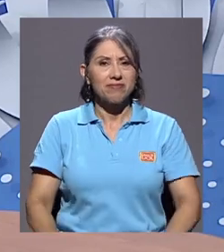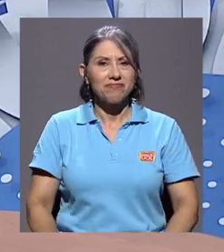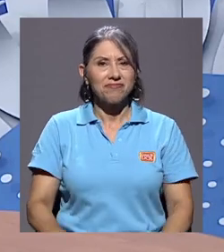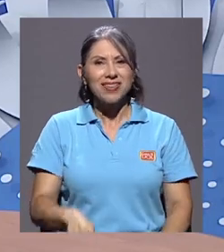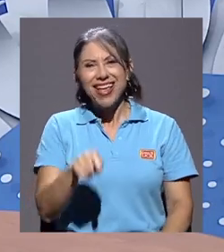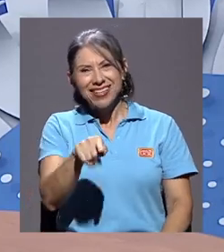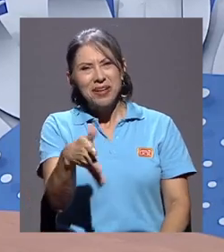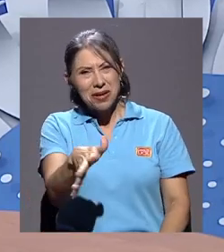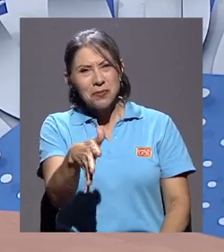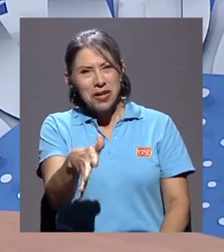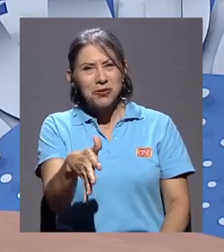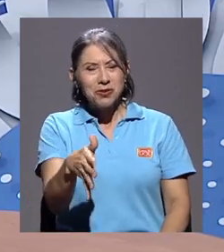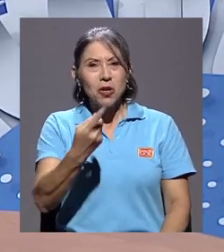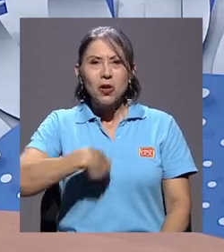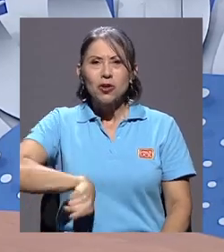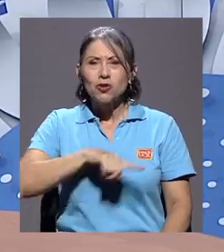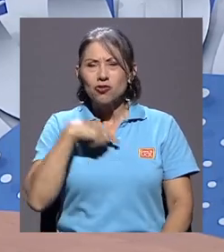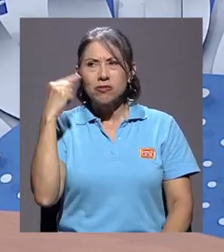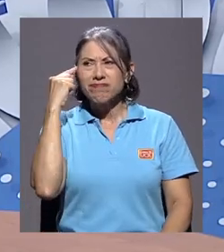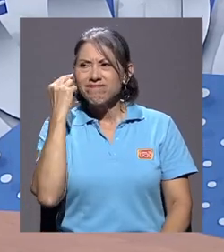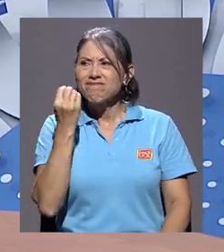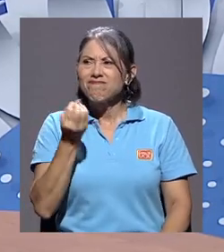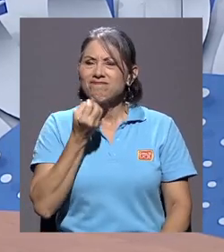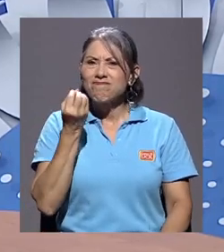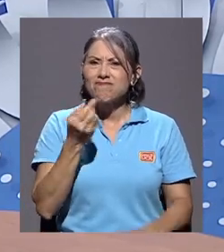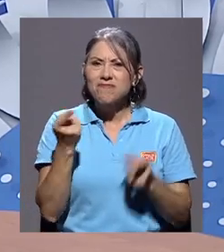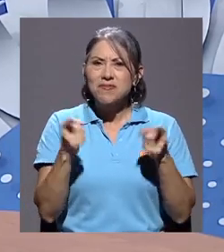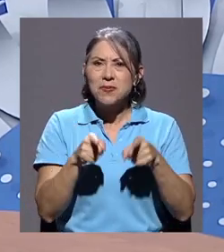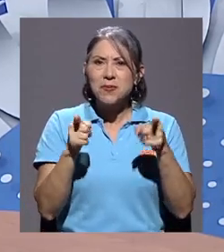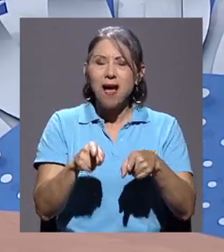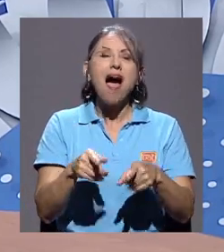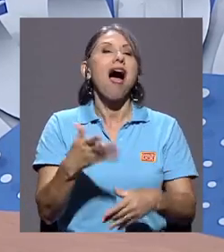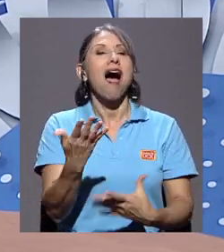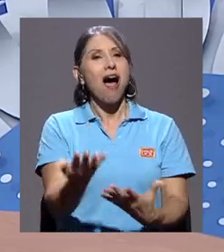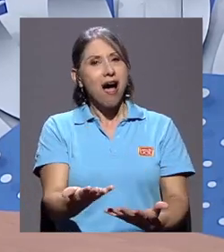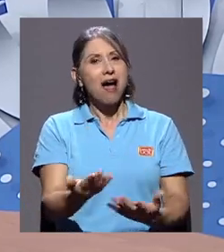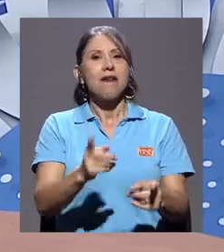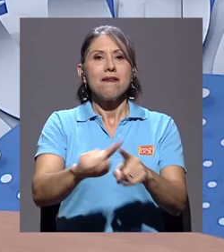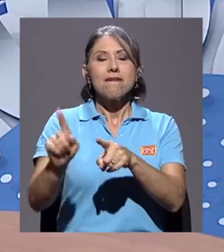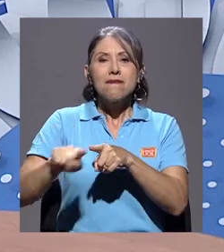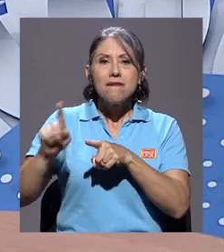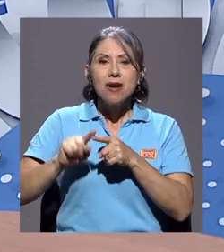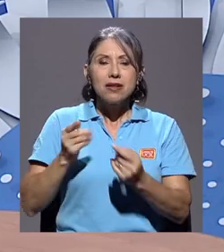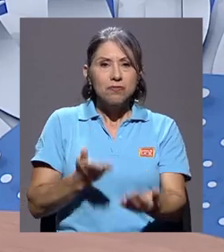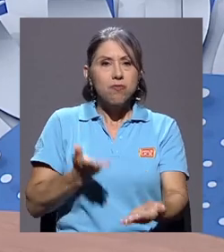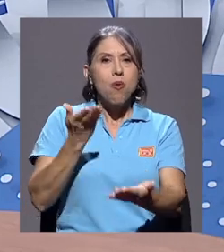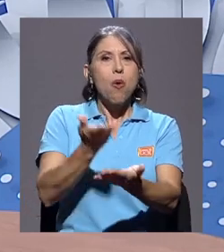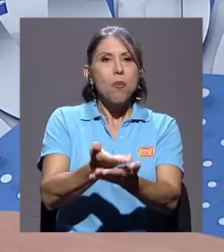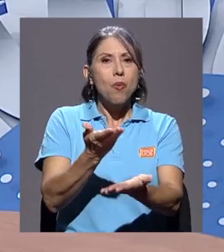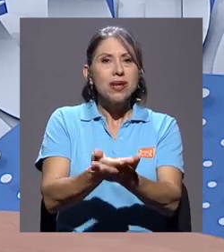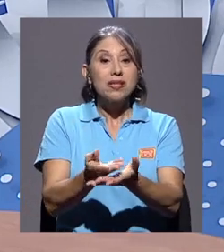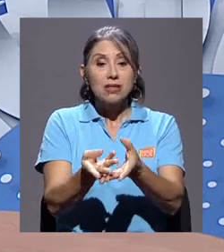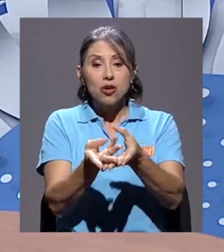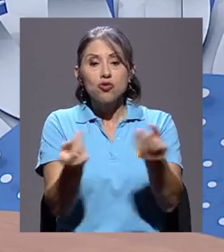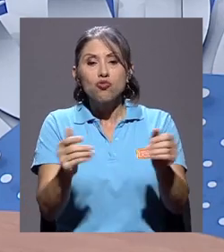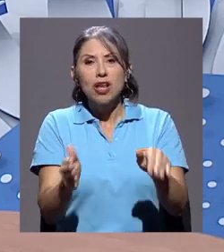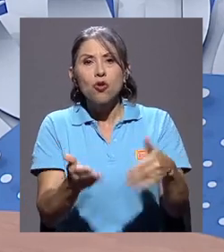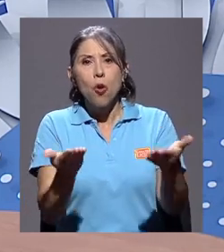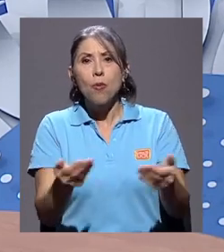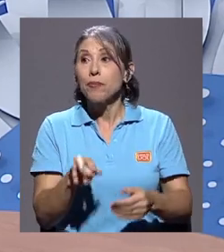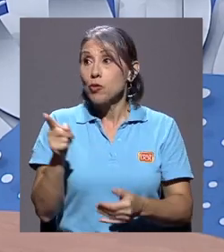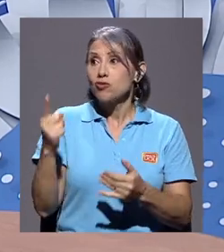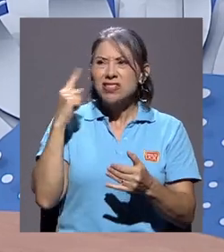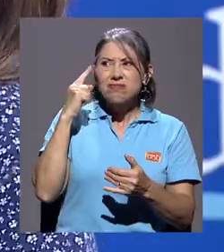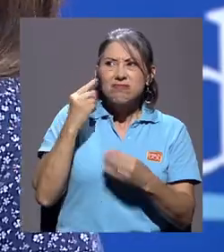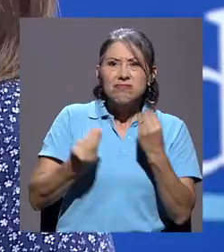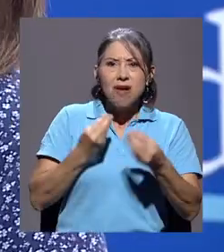Entonces, eso es más o menos como la interrogante que nosotros nos teníamos y por eso hubieron varias propuestas de cómo se podía solucionar. ¿Y